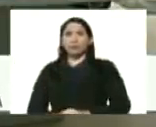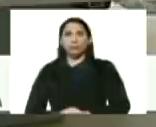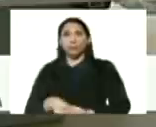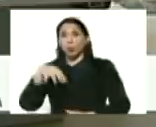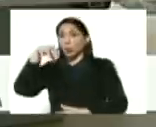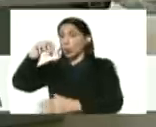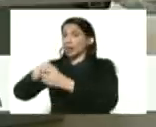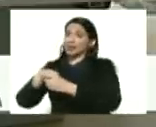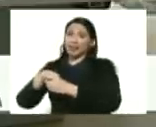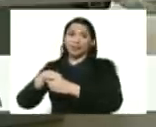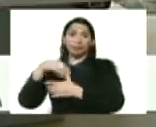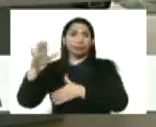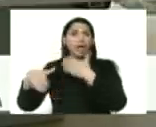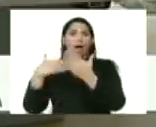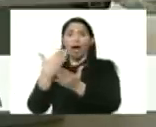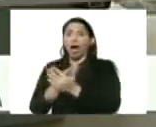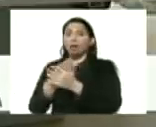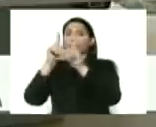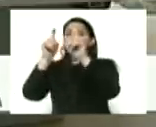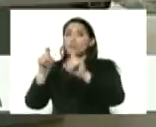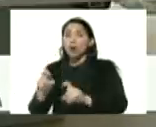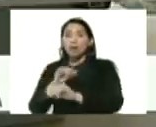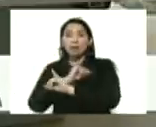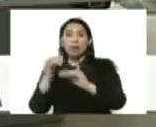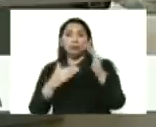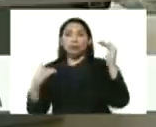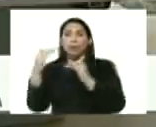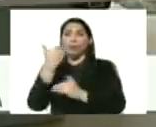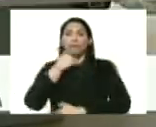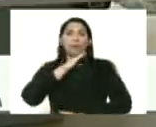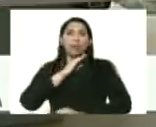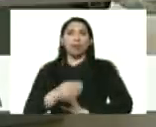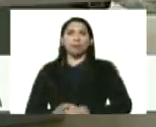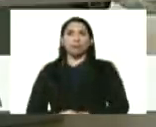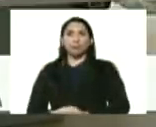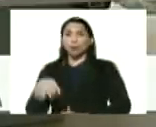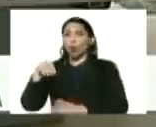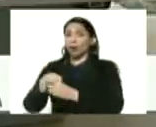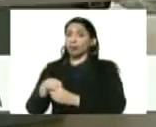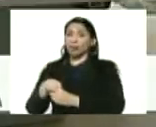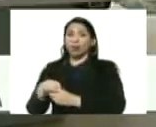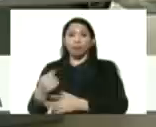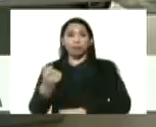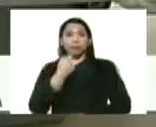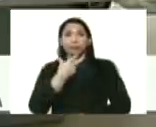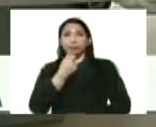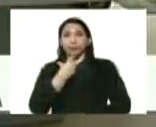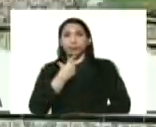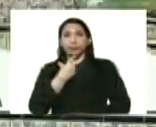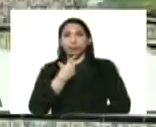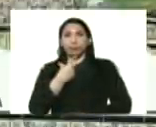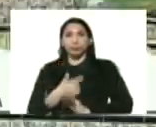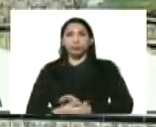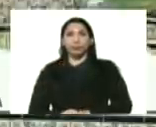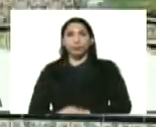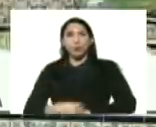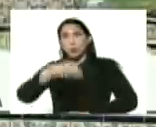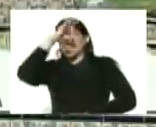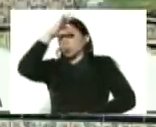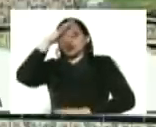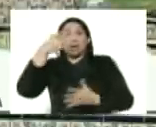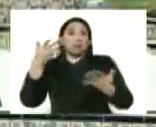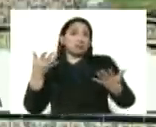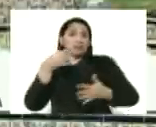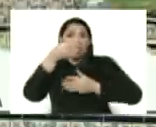cuarentena hasta que se pruebe que superó la enfermedad, cuarentena con tratamiento, yo no sé si esto se ha